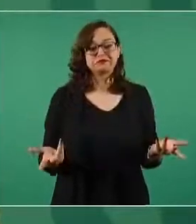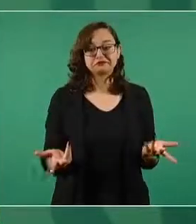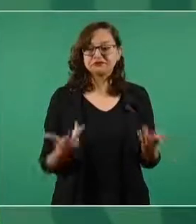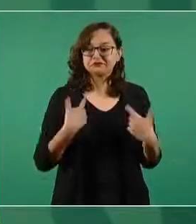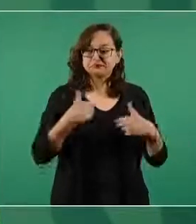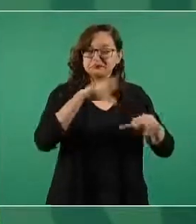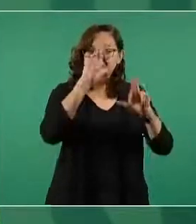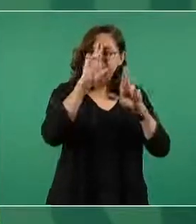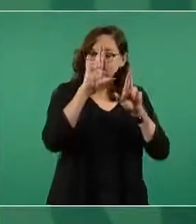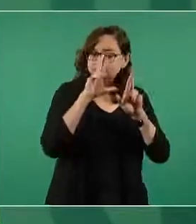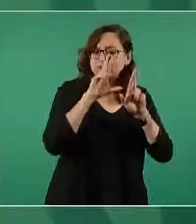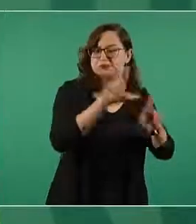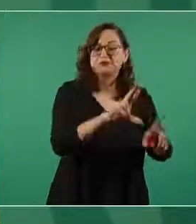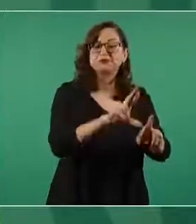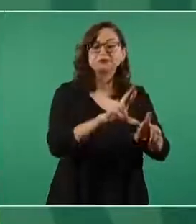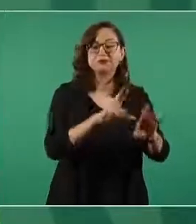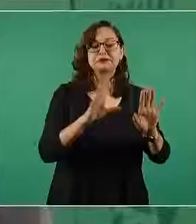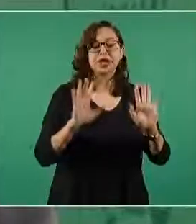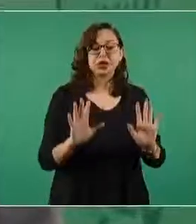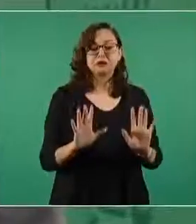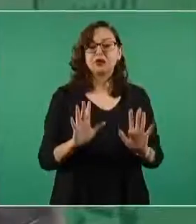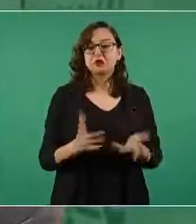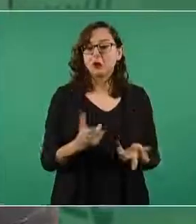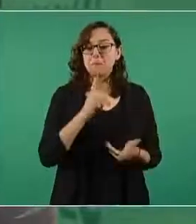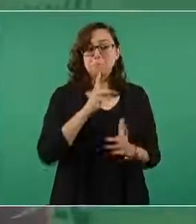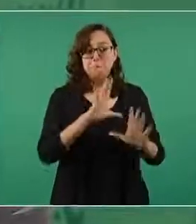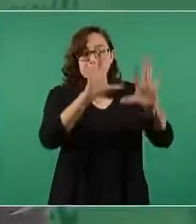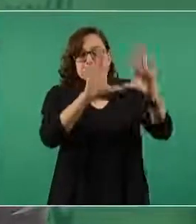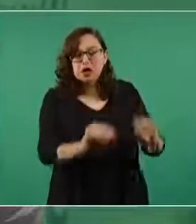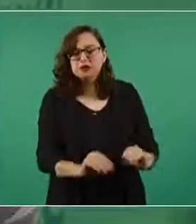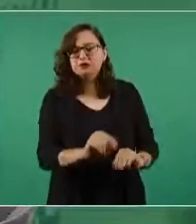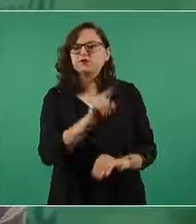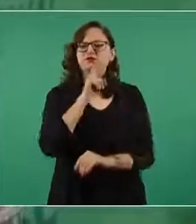respetados, no hay censura,